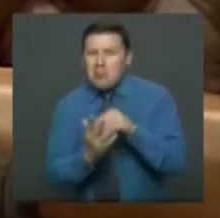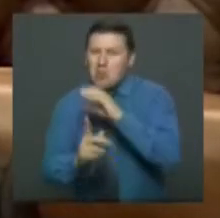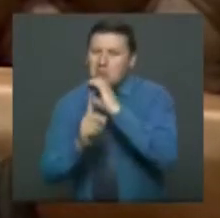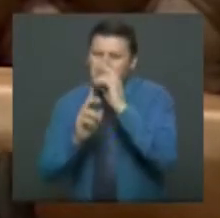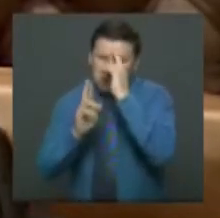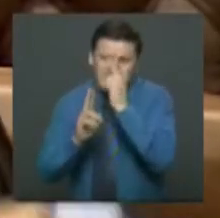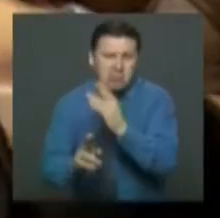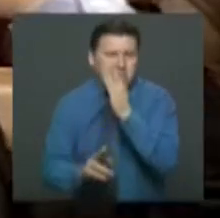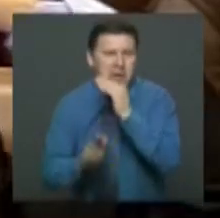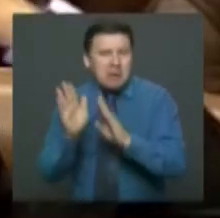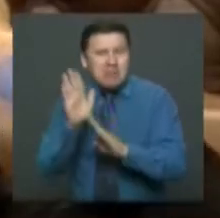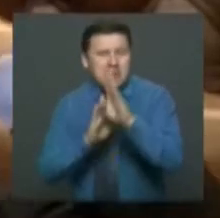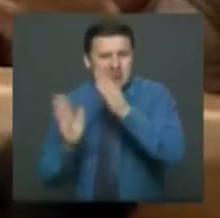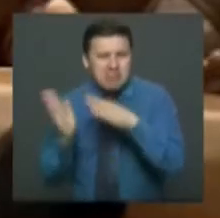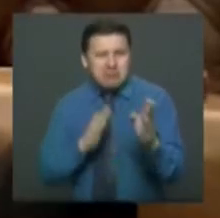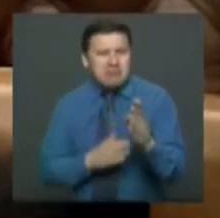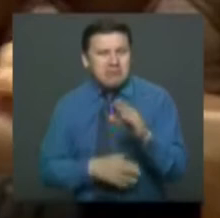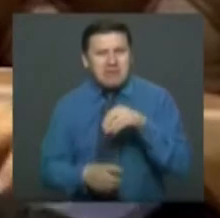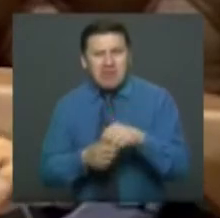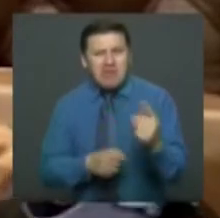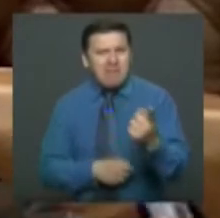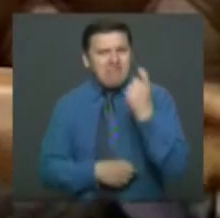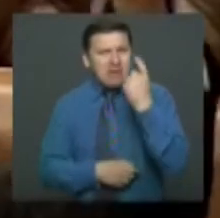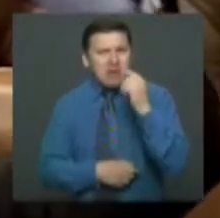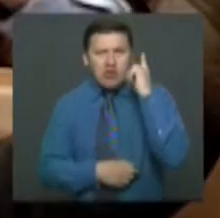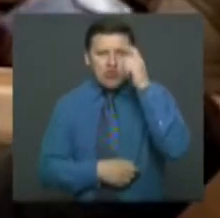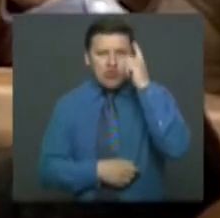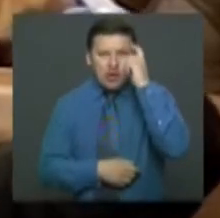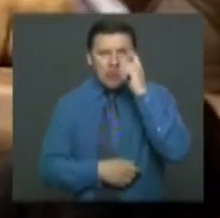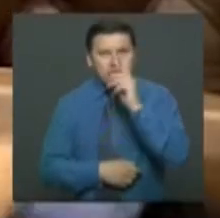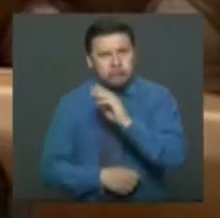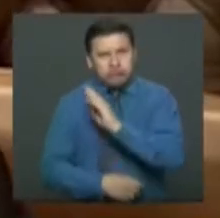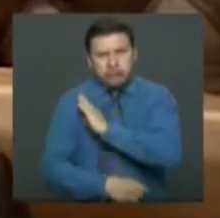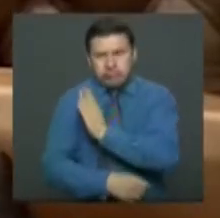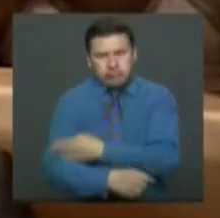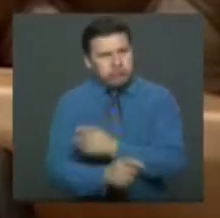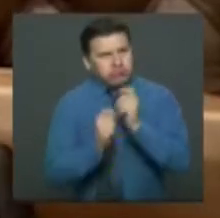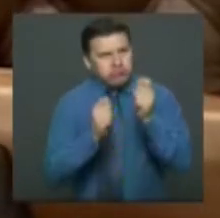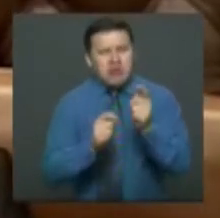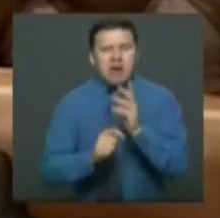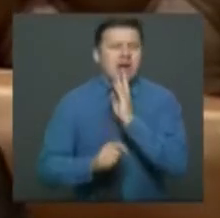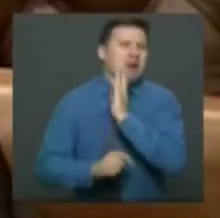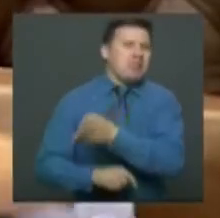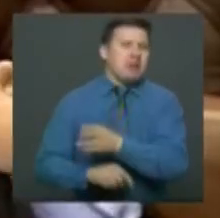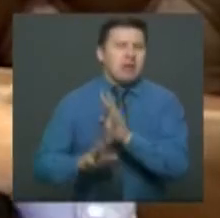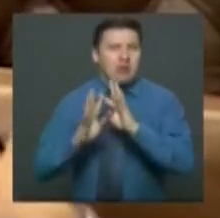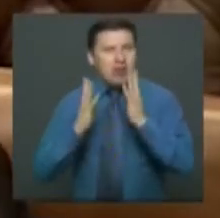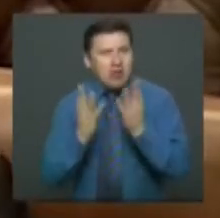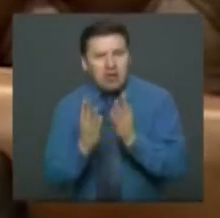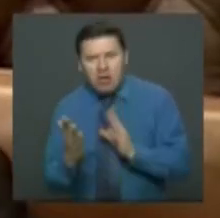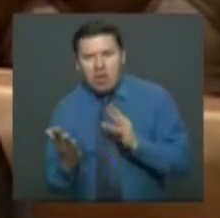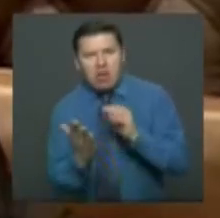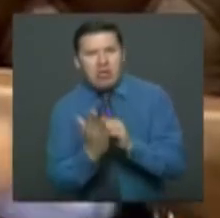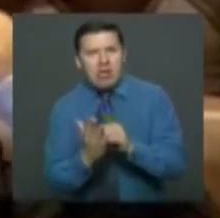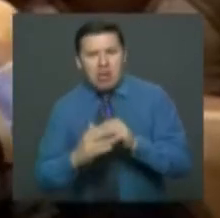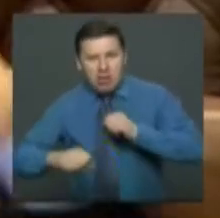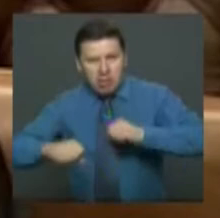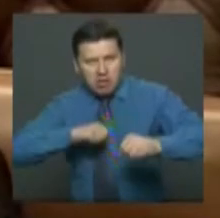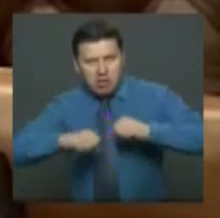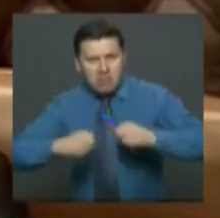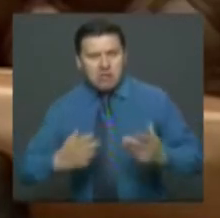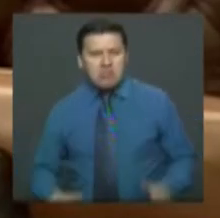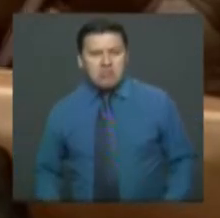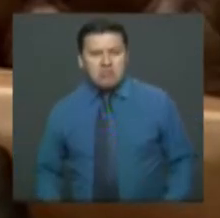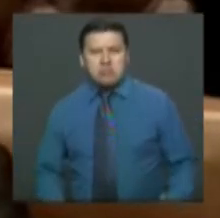plan nacional de desarrollo que llena de facultades al gobierno nacional renunciando al Congreso de la República, a su papel, a su